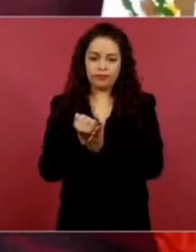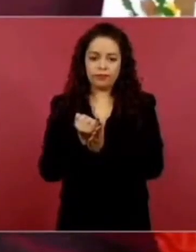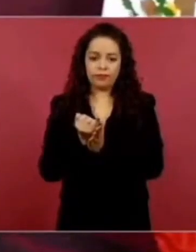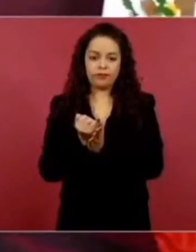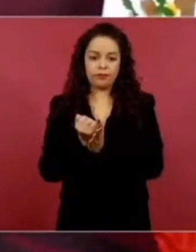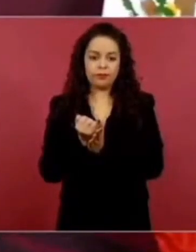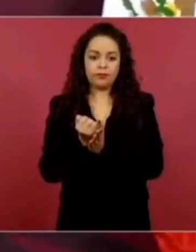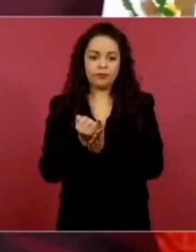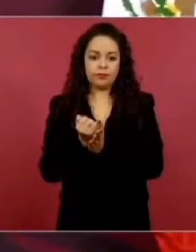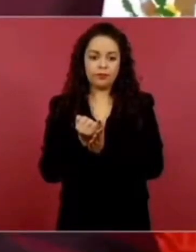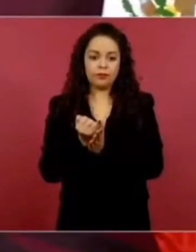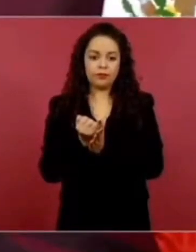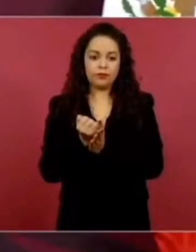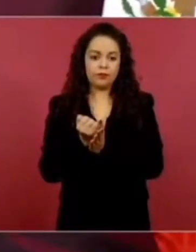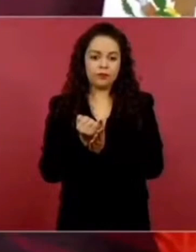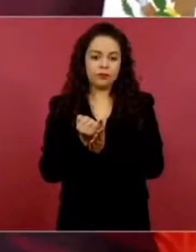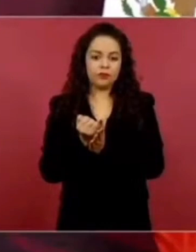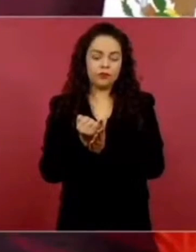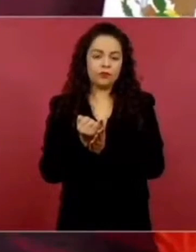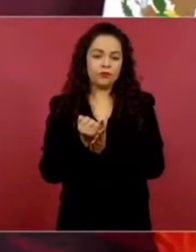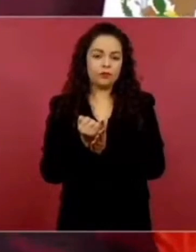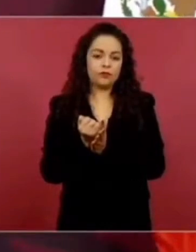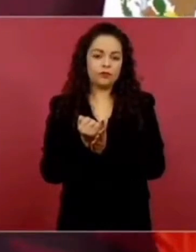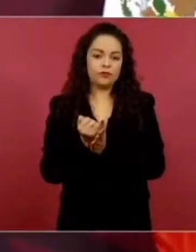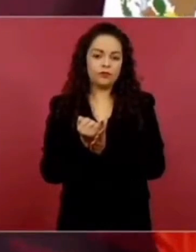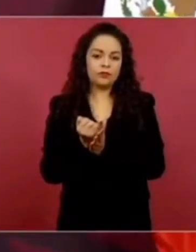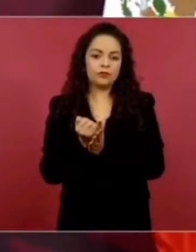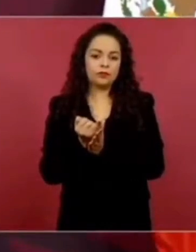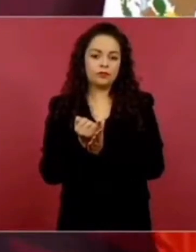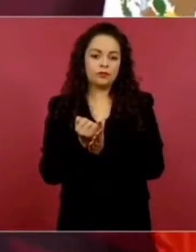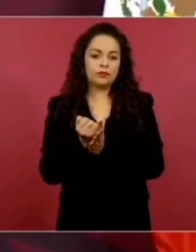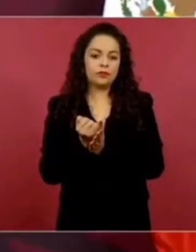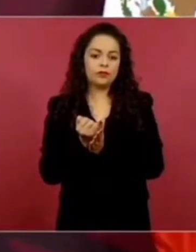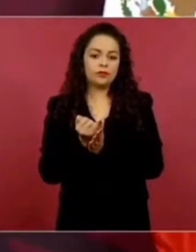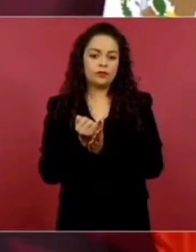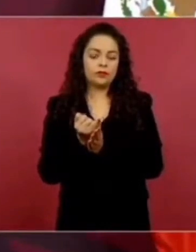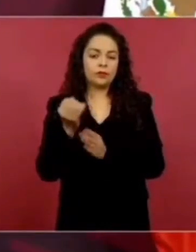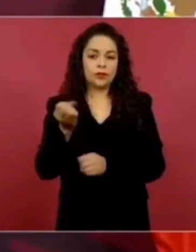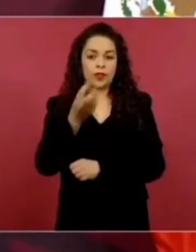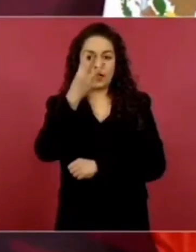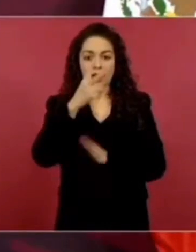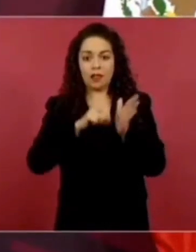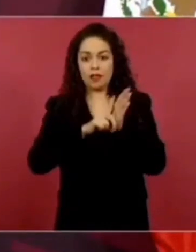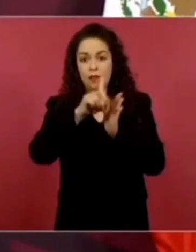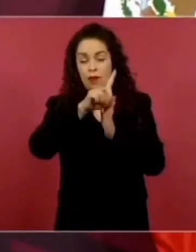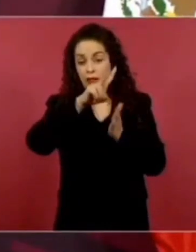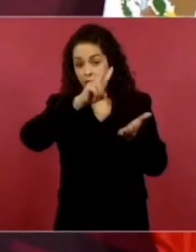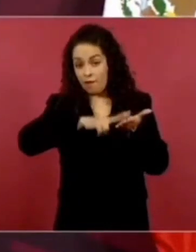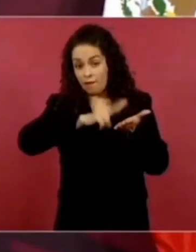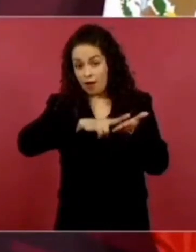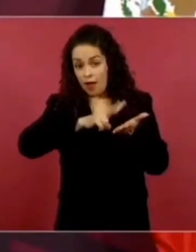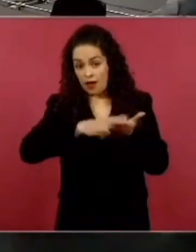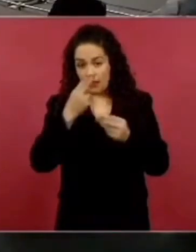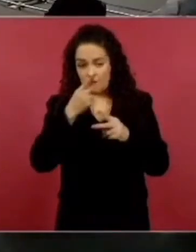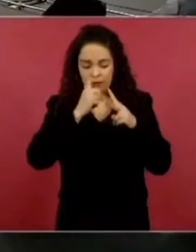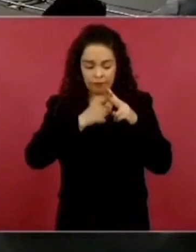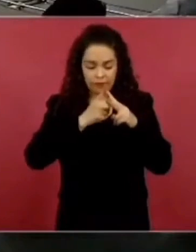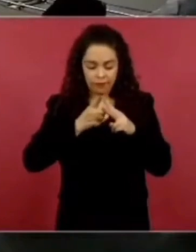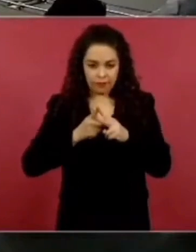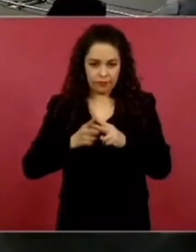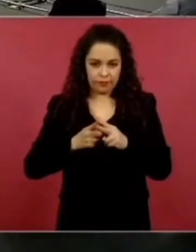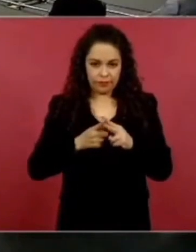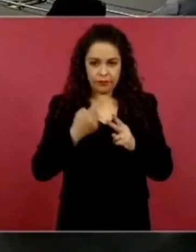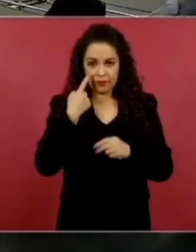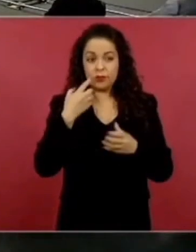equivalentes o a lo que valen estos tres departamentos en Florida.